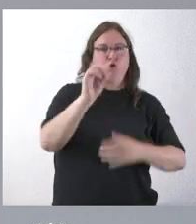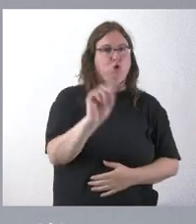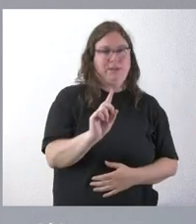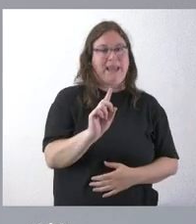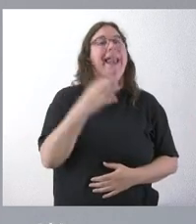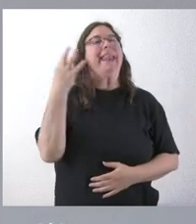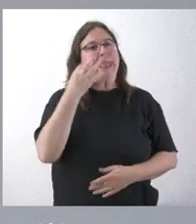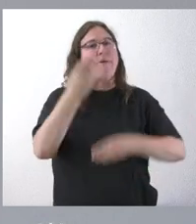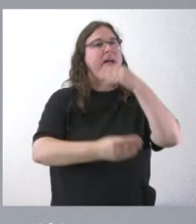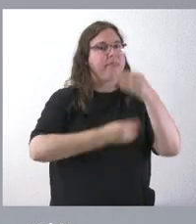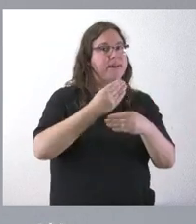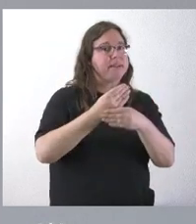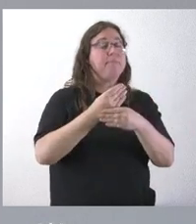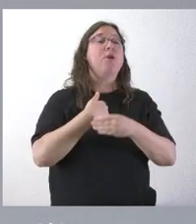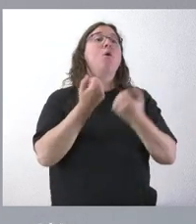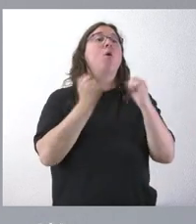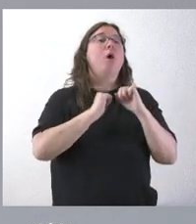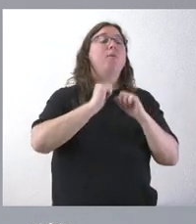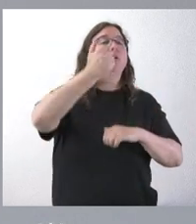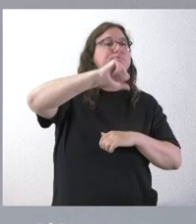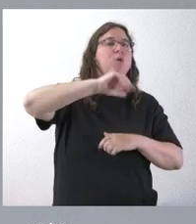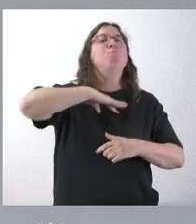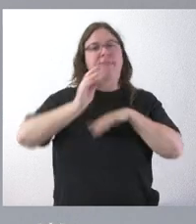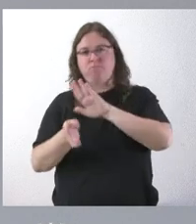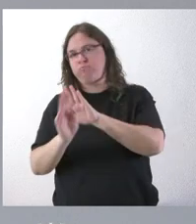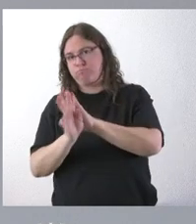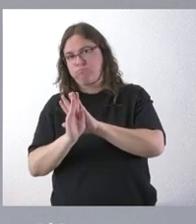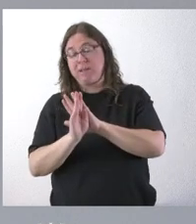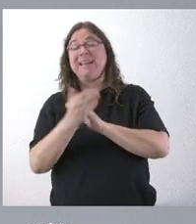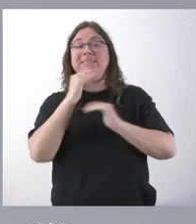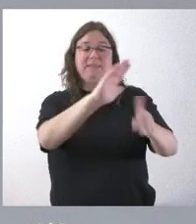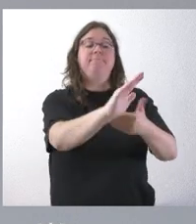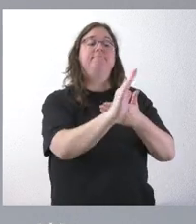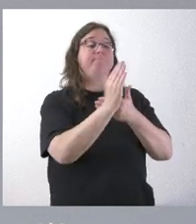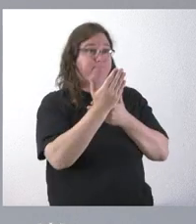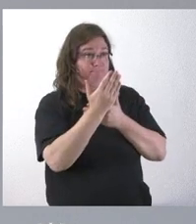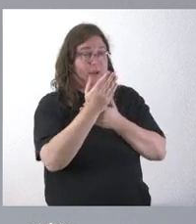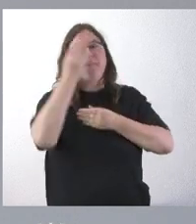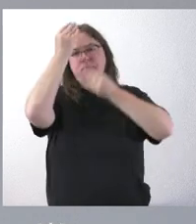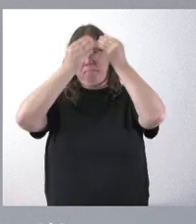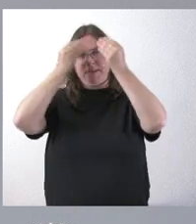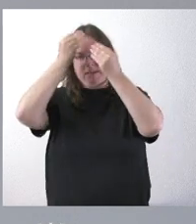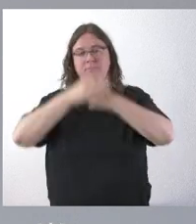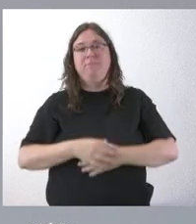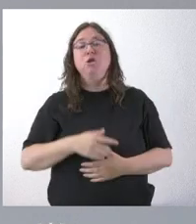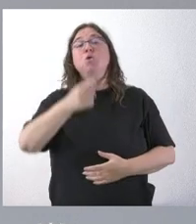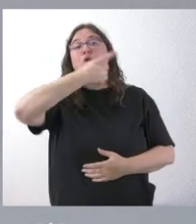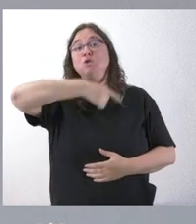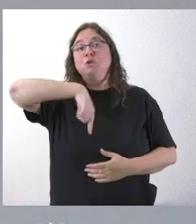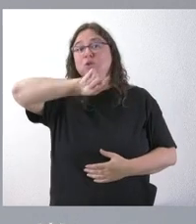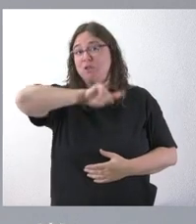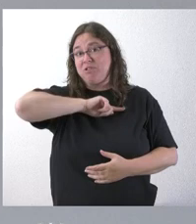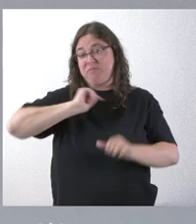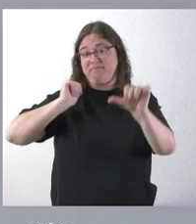Por lo tanto, una vez que le recibamos, pues en su caso le valoraremos. Entendemos, por lo que hemos venido